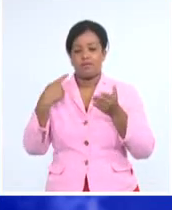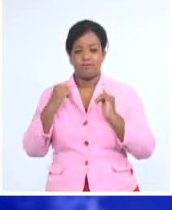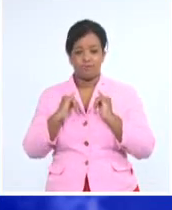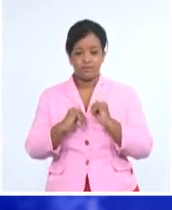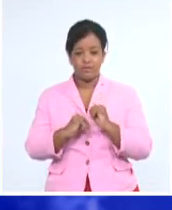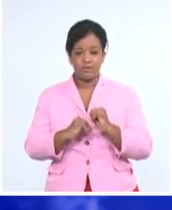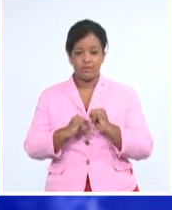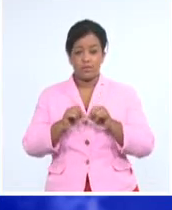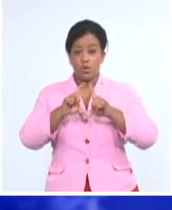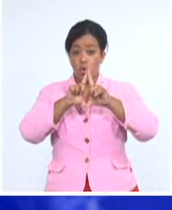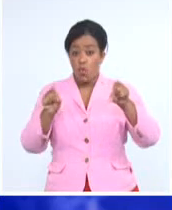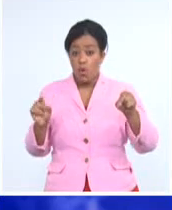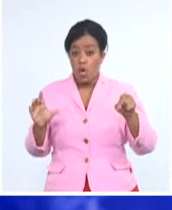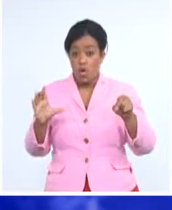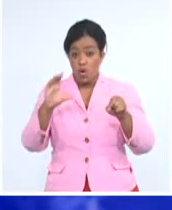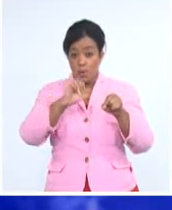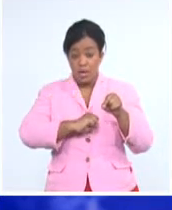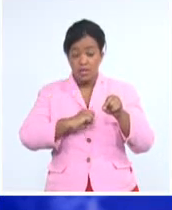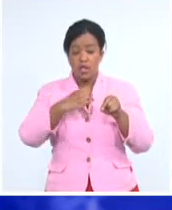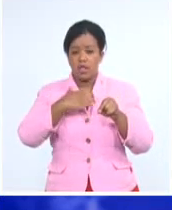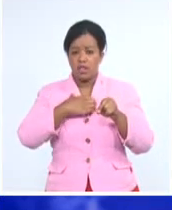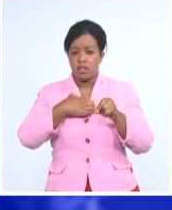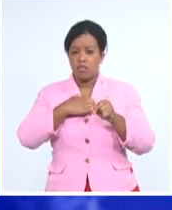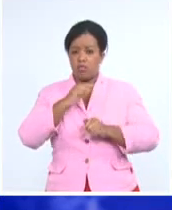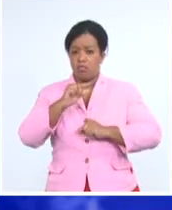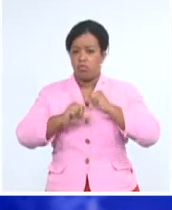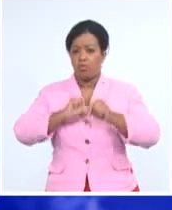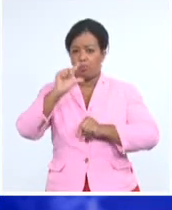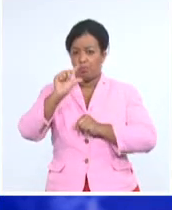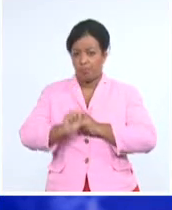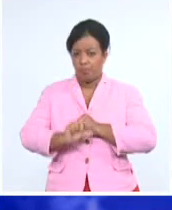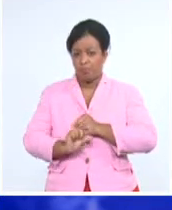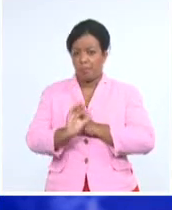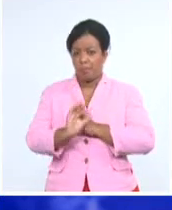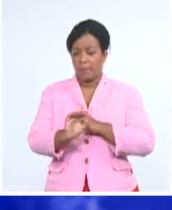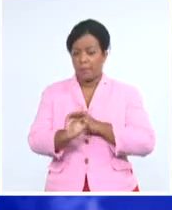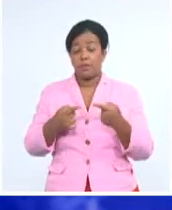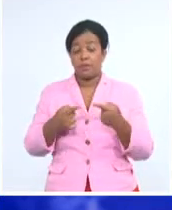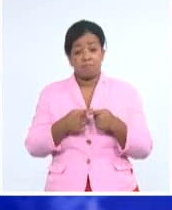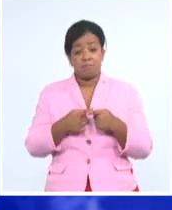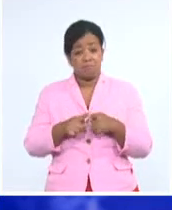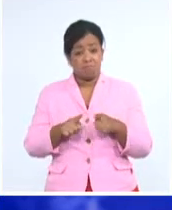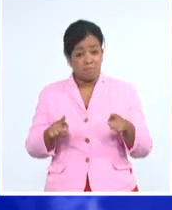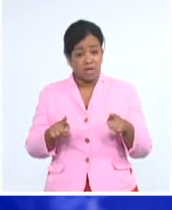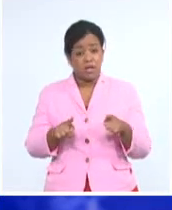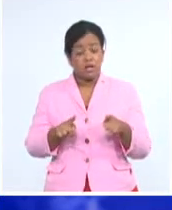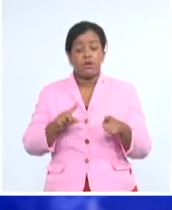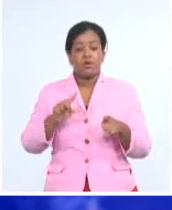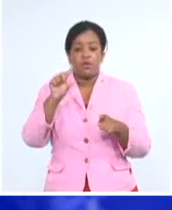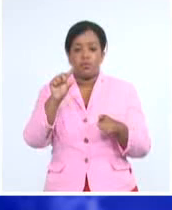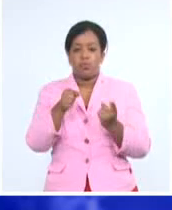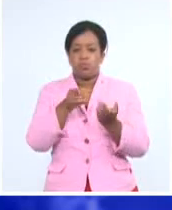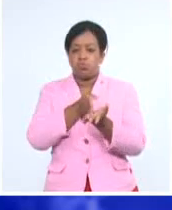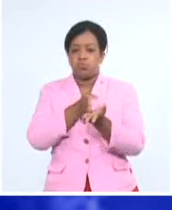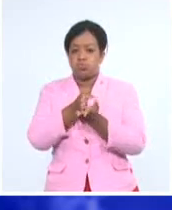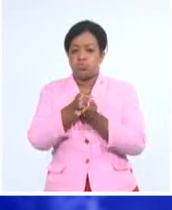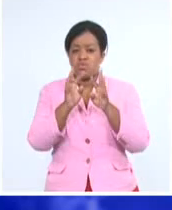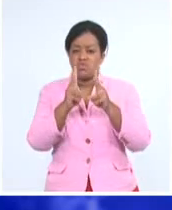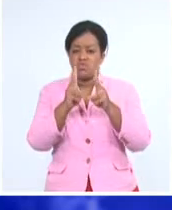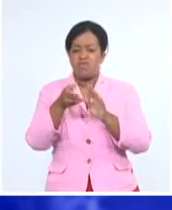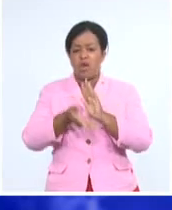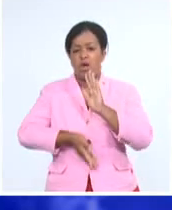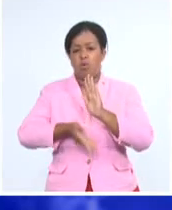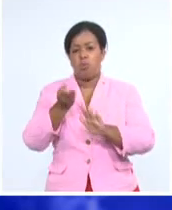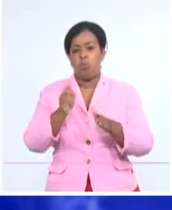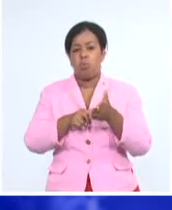las provincias registraron disminución en la tasa de incidencia, pero dentro de esa reducción se mantienen con cifras elevadas